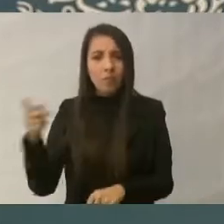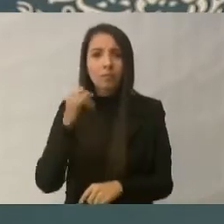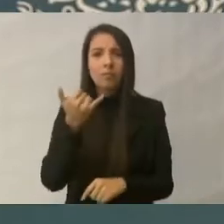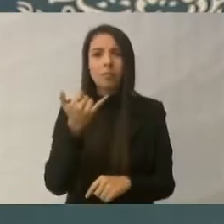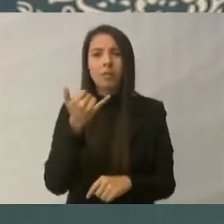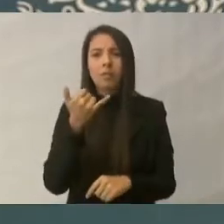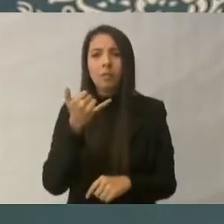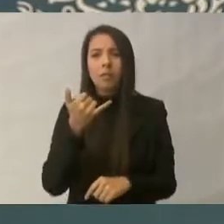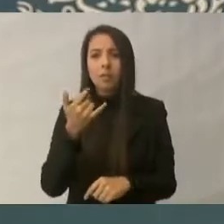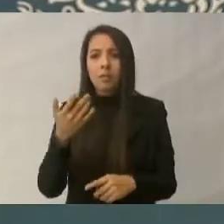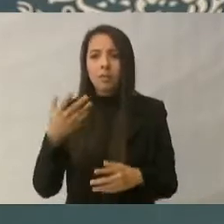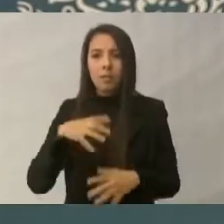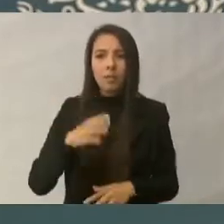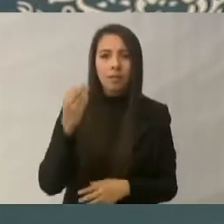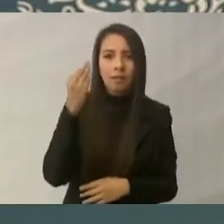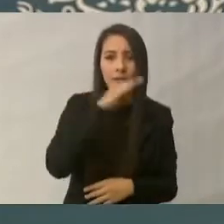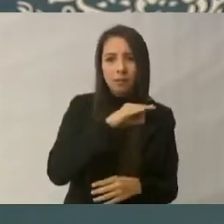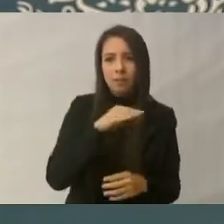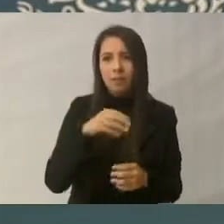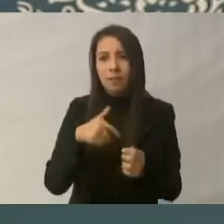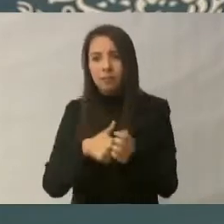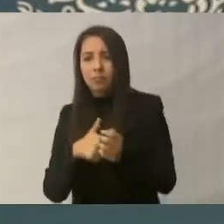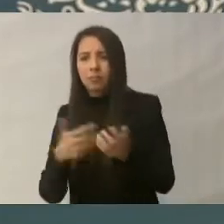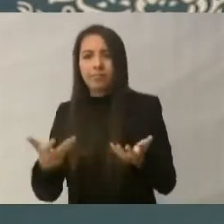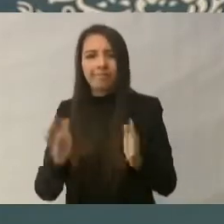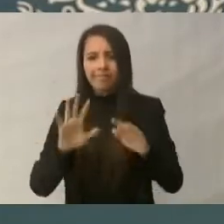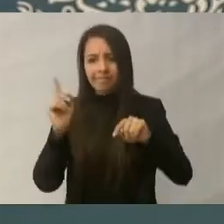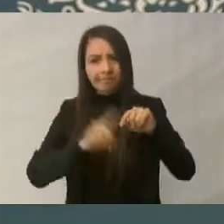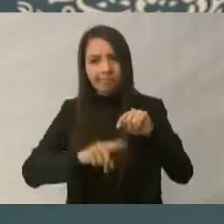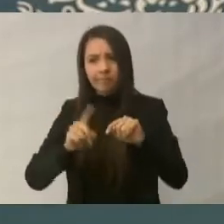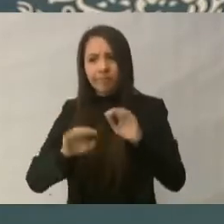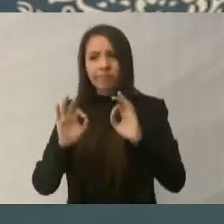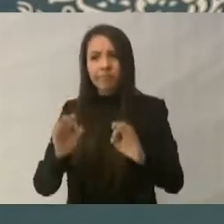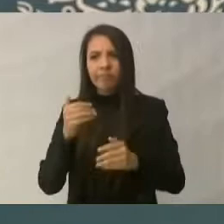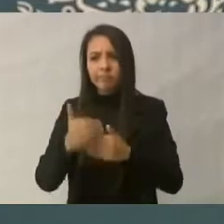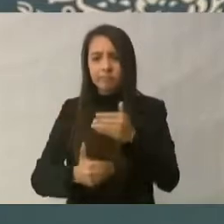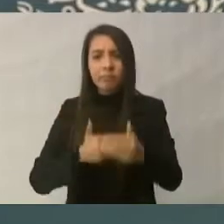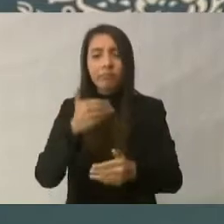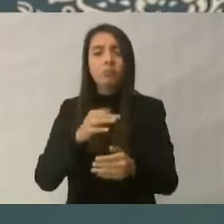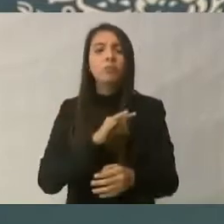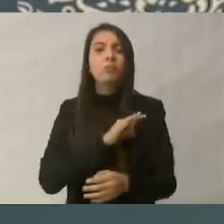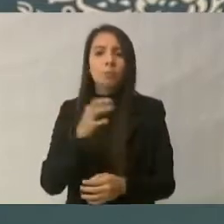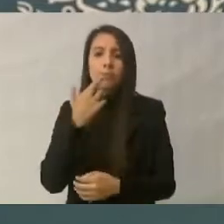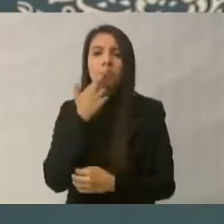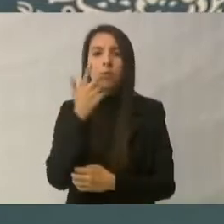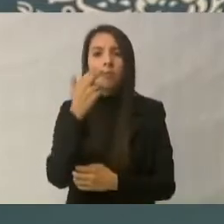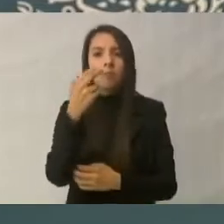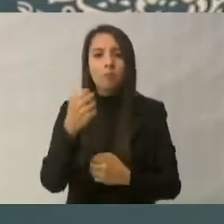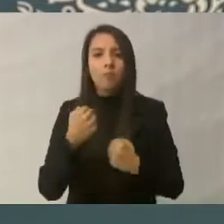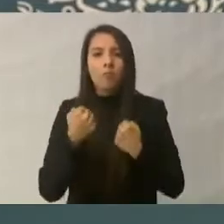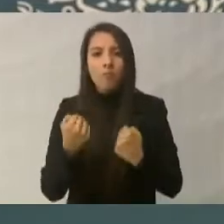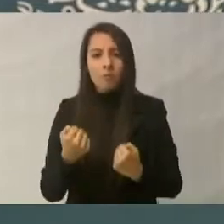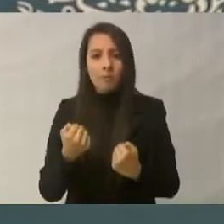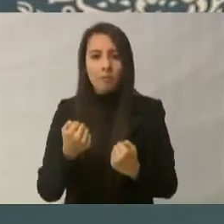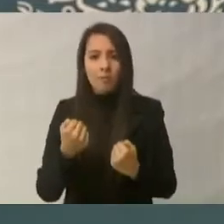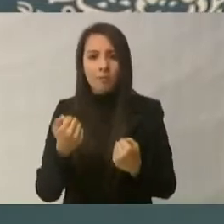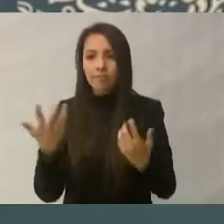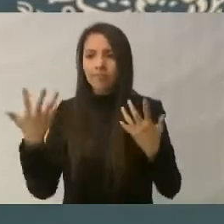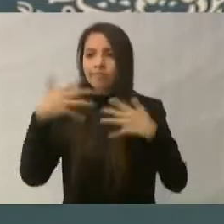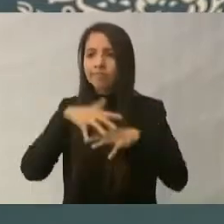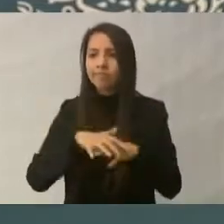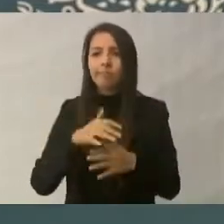ilícitas sentarán las bases de un crecimiento sostenido e incluyente que tanto anhelan todos los mexicanos.